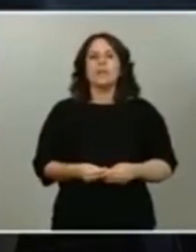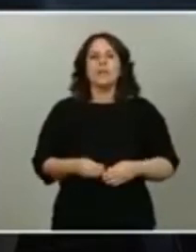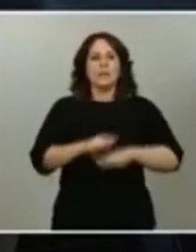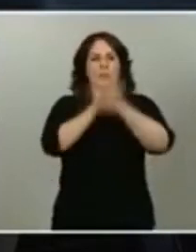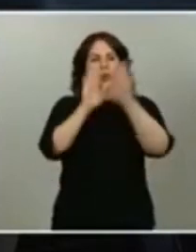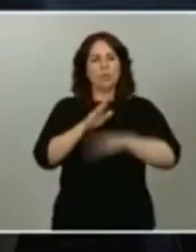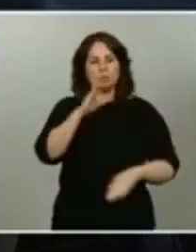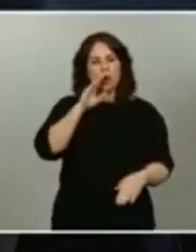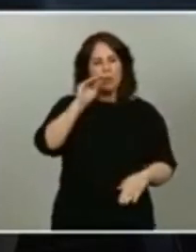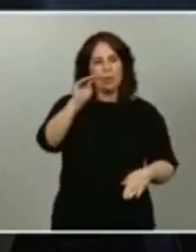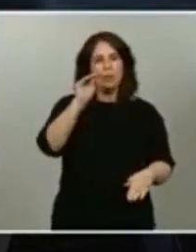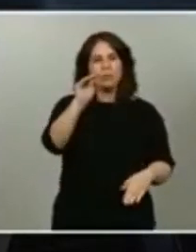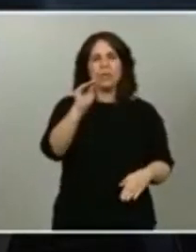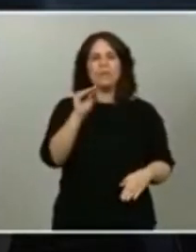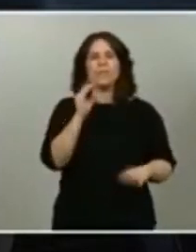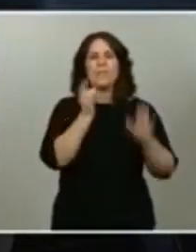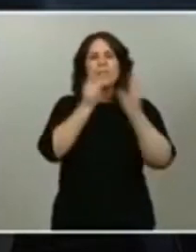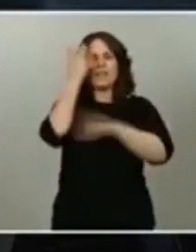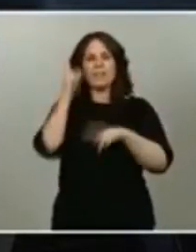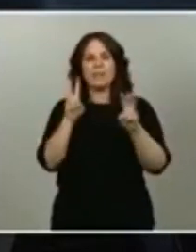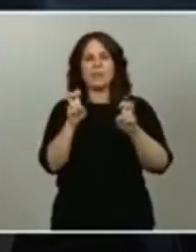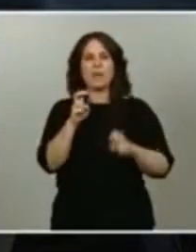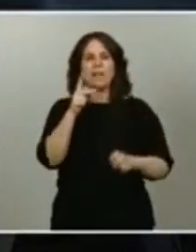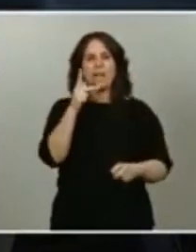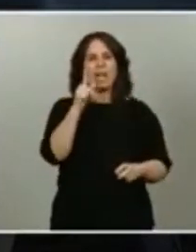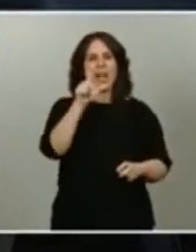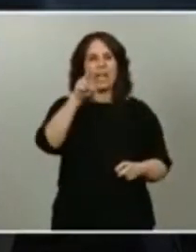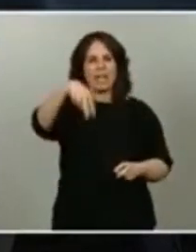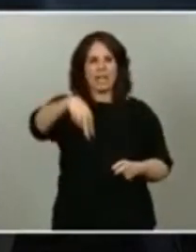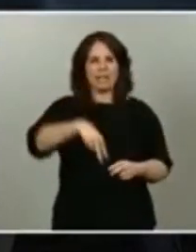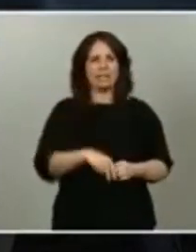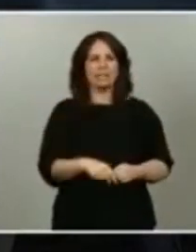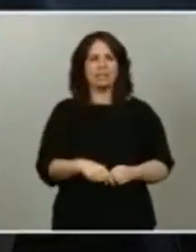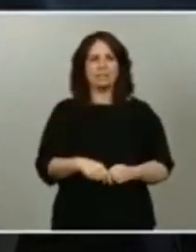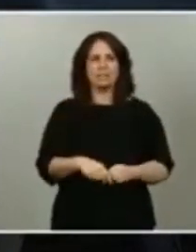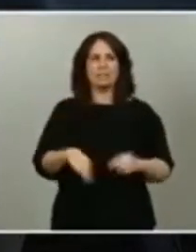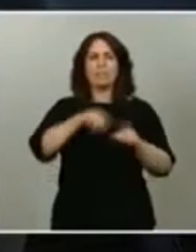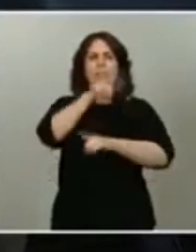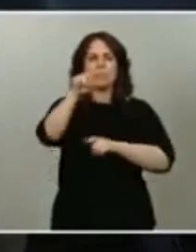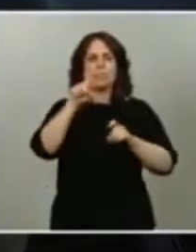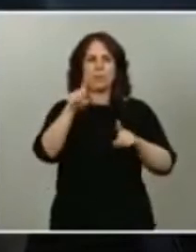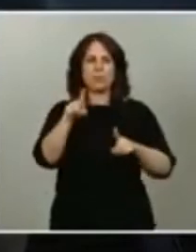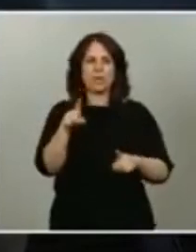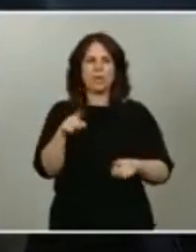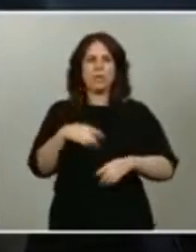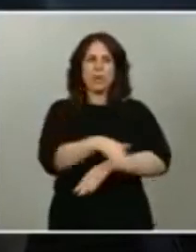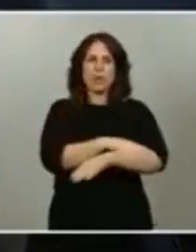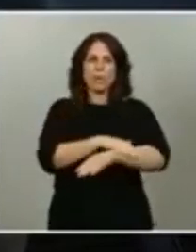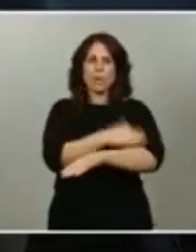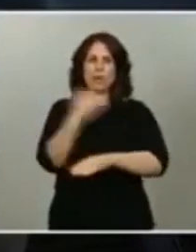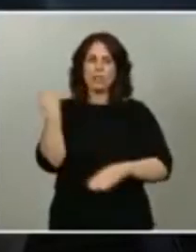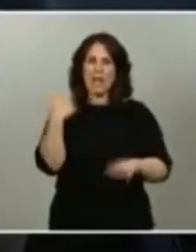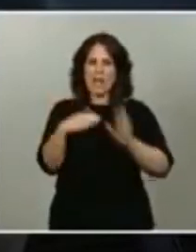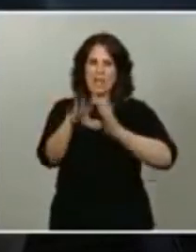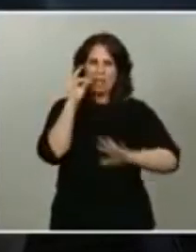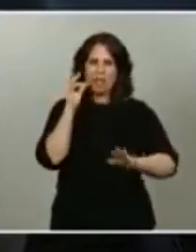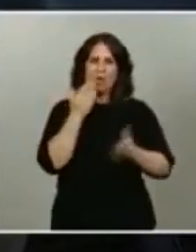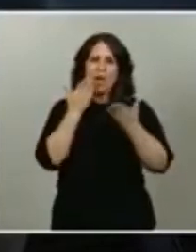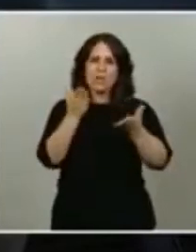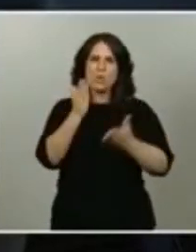iniciativa sobre KLM vamos a ver la pregunta es ¿ya ha decidido el gobierno cómo va a ayudar a Iberia porque